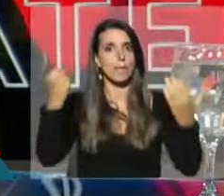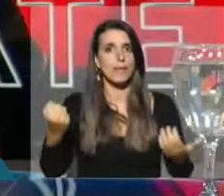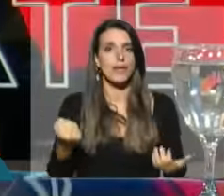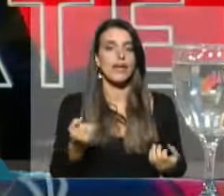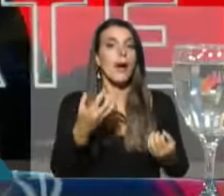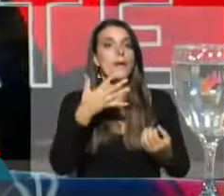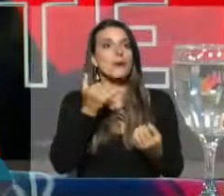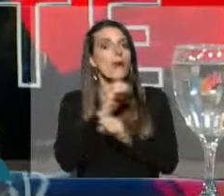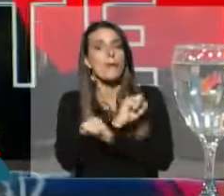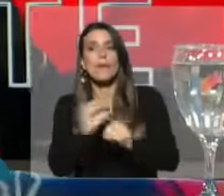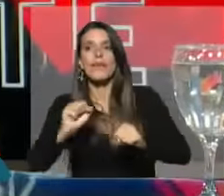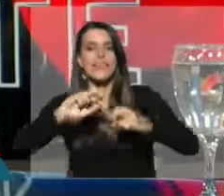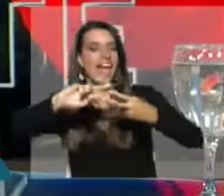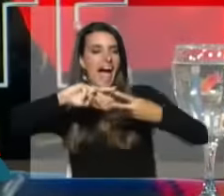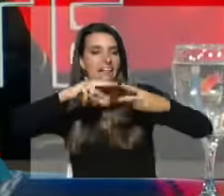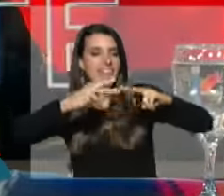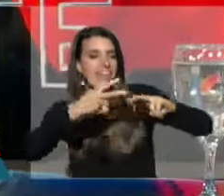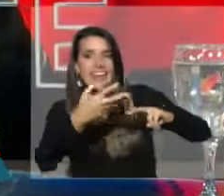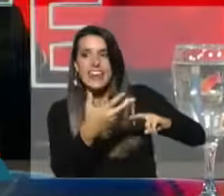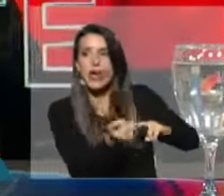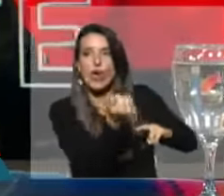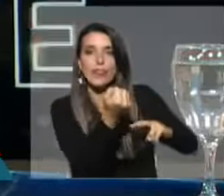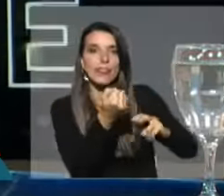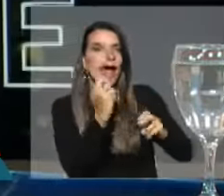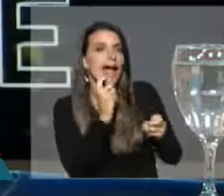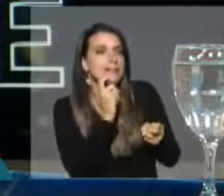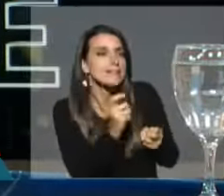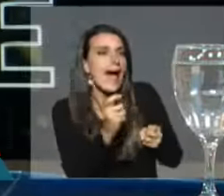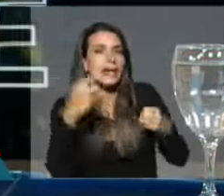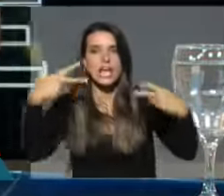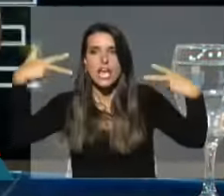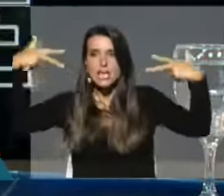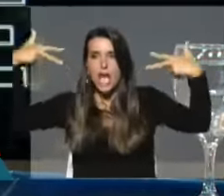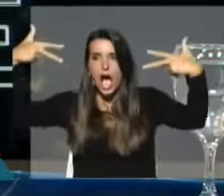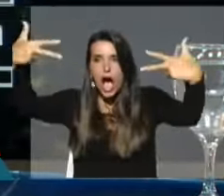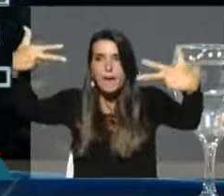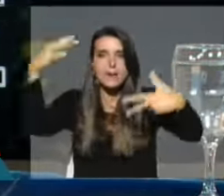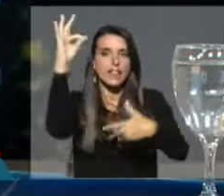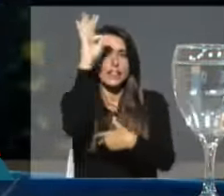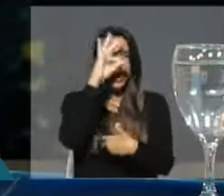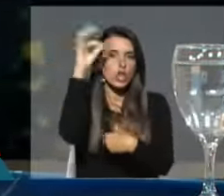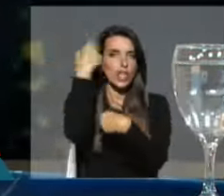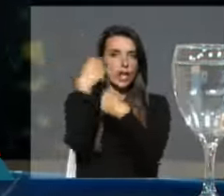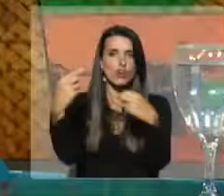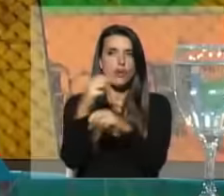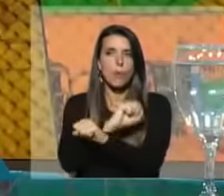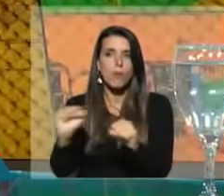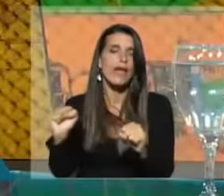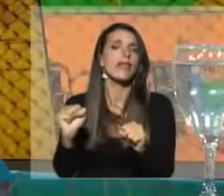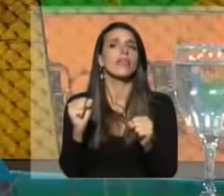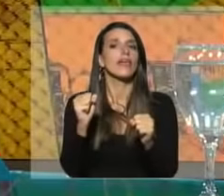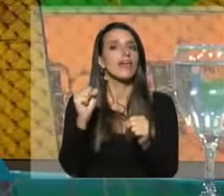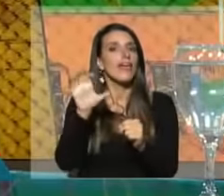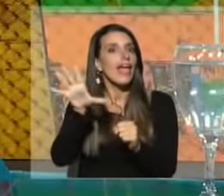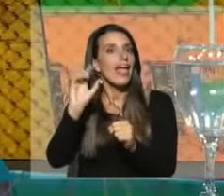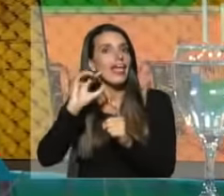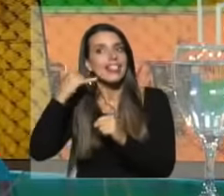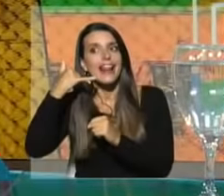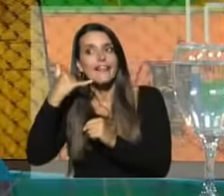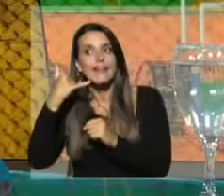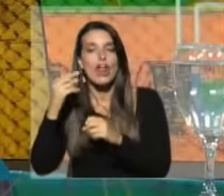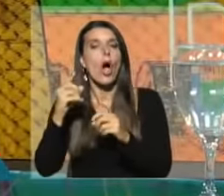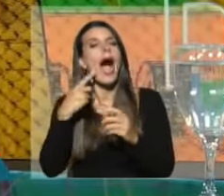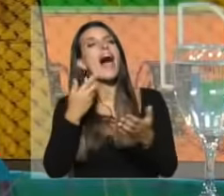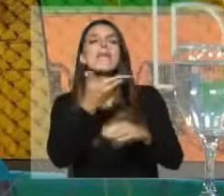se puede tener el ADN, se puede tener las cámaras digitales, las cámaras inteligentes, se puede tener las escuchas telefónicas, vamos a lo bruto,